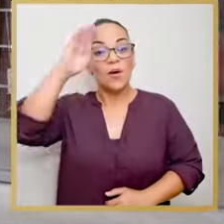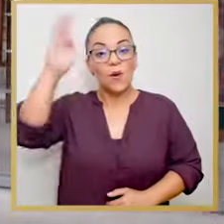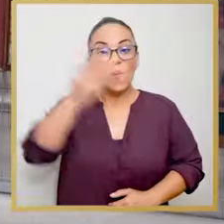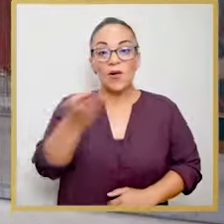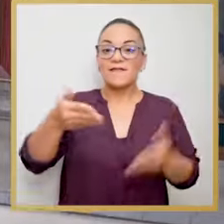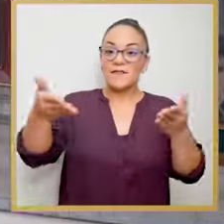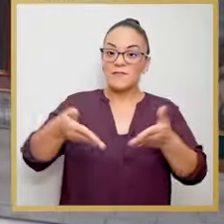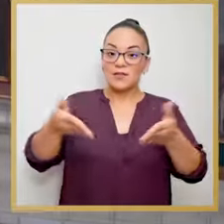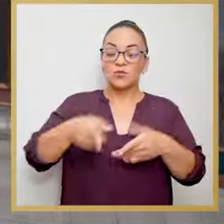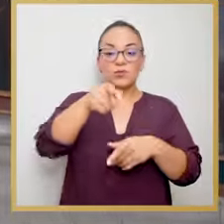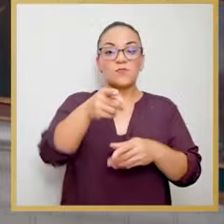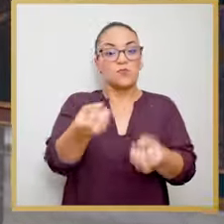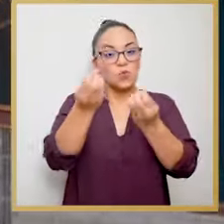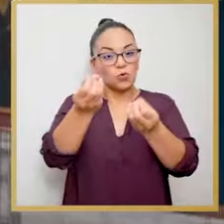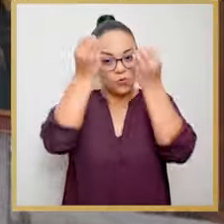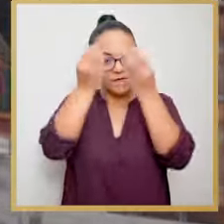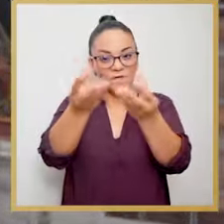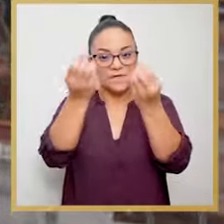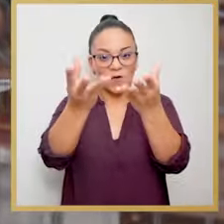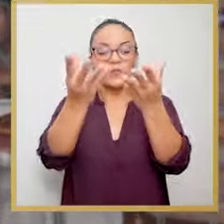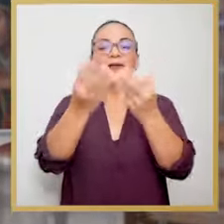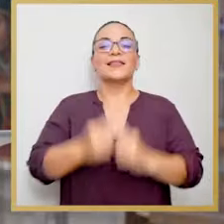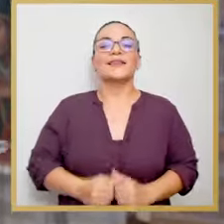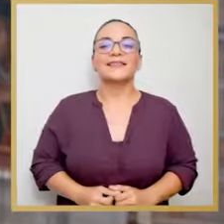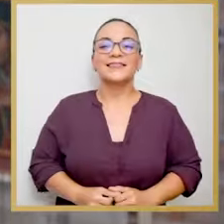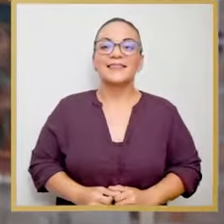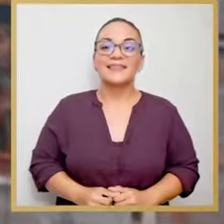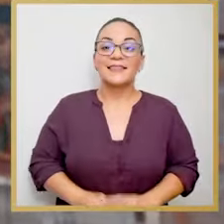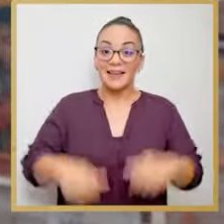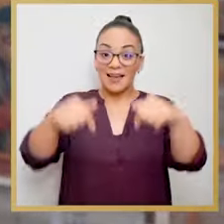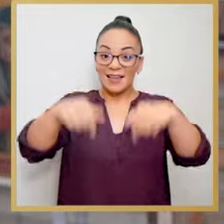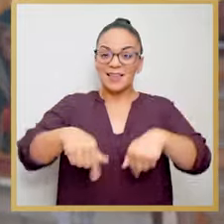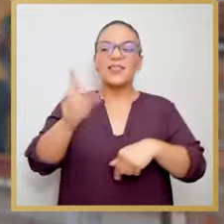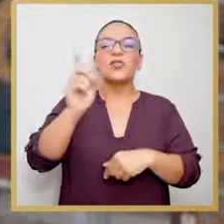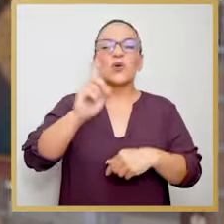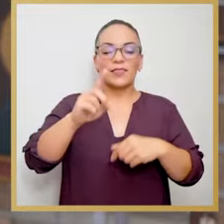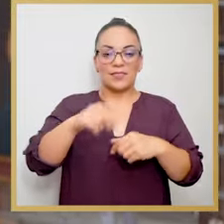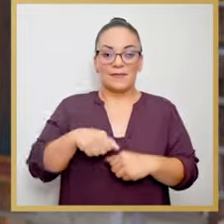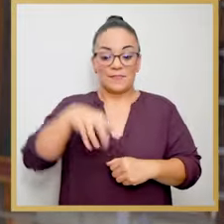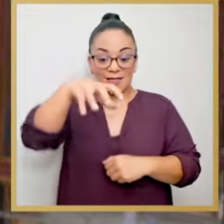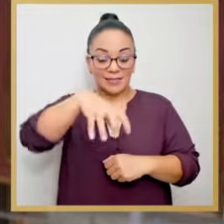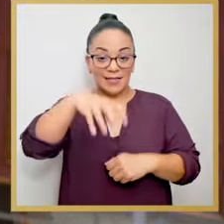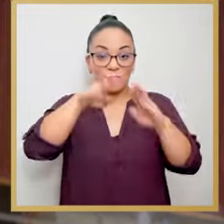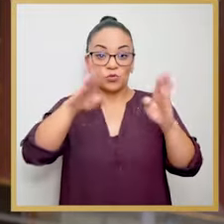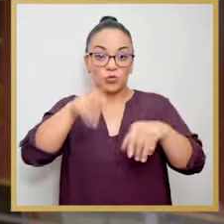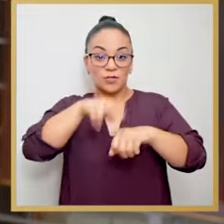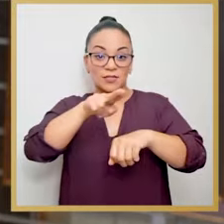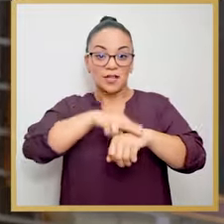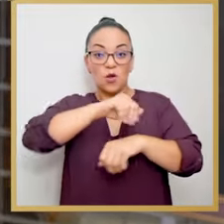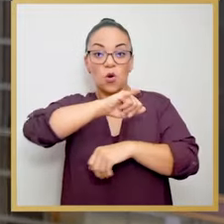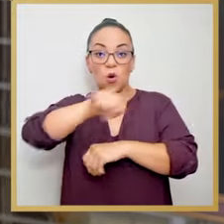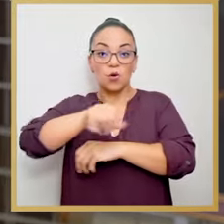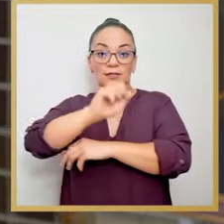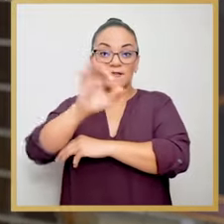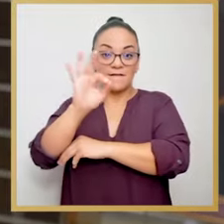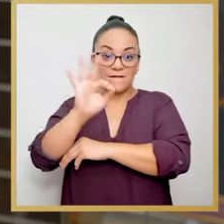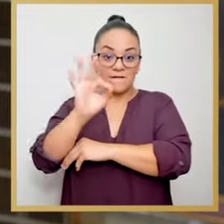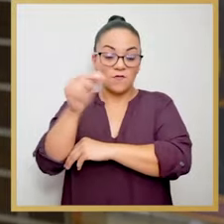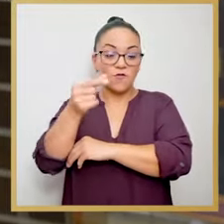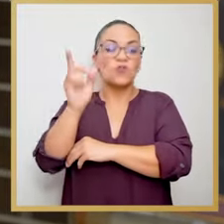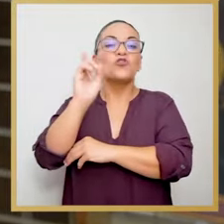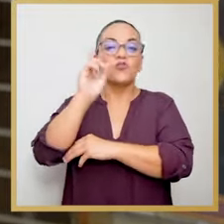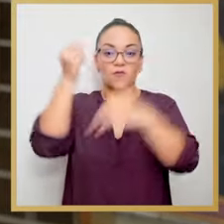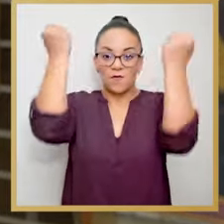Hola, bienvenidas y bienvenidos a esta edición de Infórmate Más. Nos encontramos en la sede del Museo Nacional José Fabio Góngora,